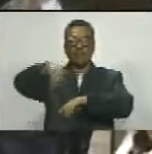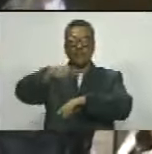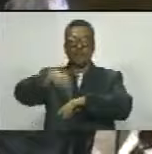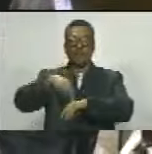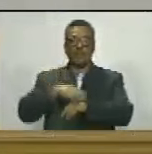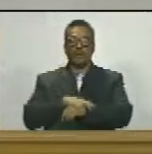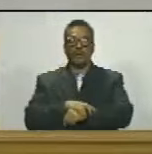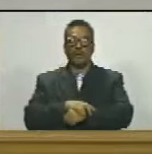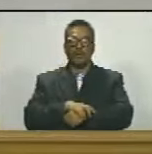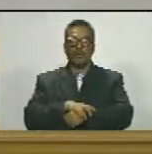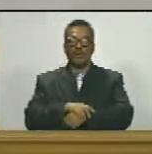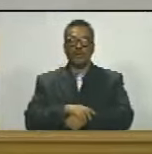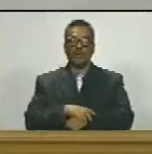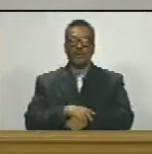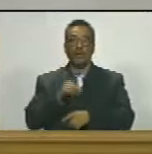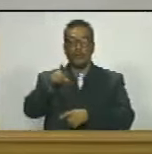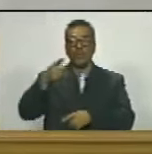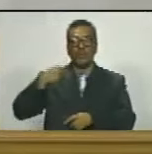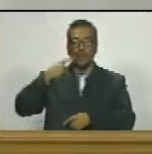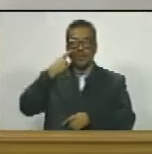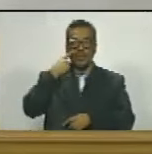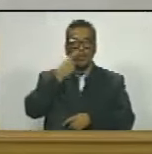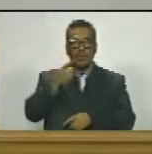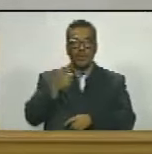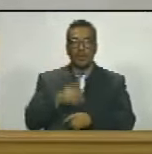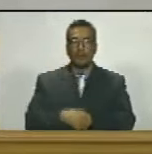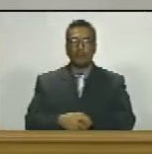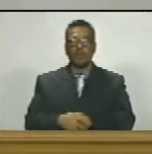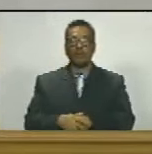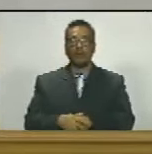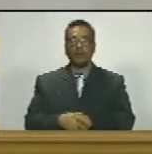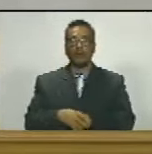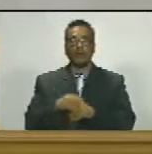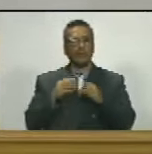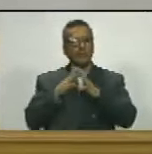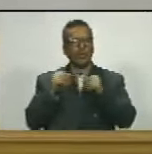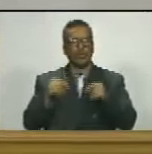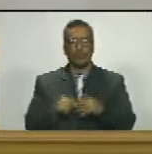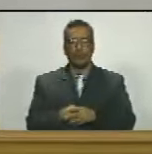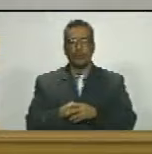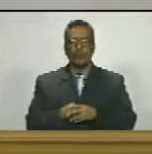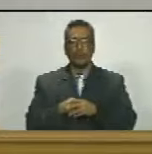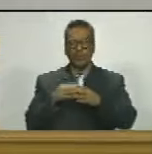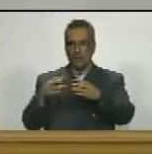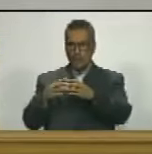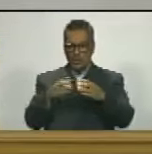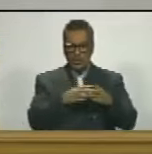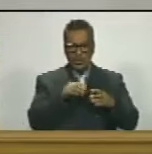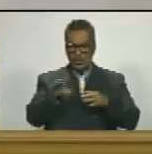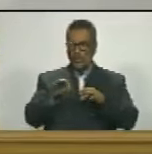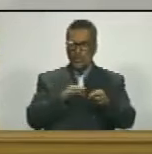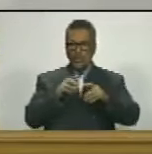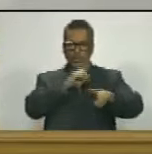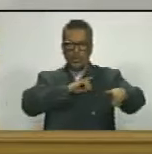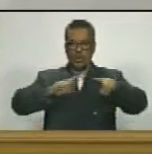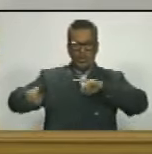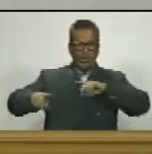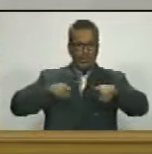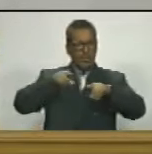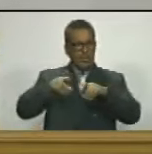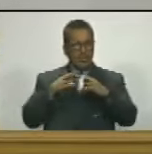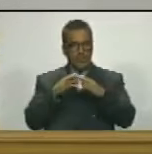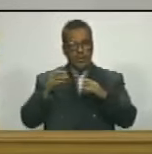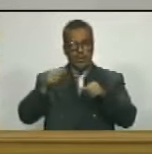es por eso que ustedes verán como en su gran mayoría la conformación de las comisiones y la directiva de las comisiones